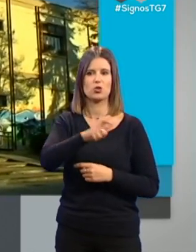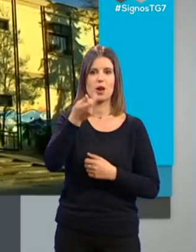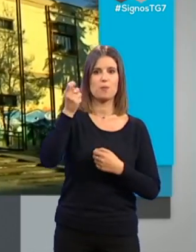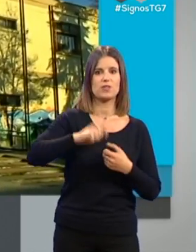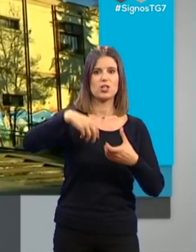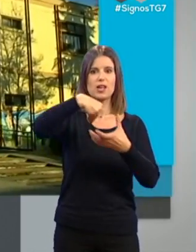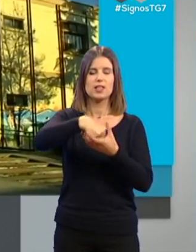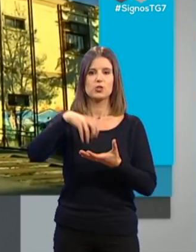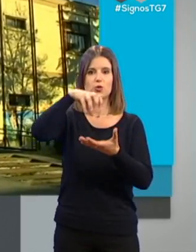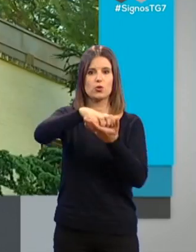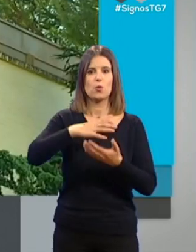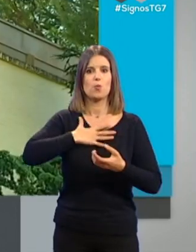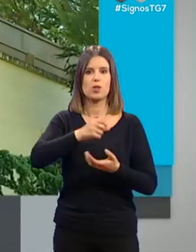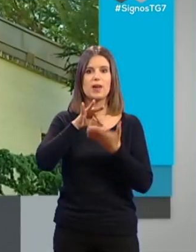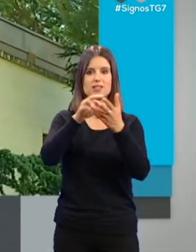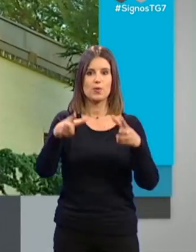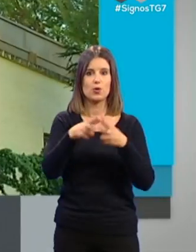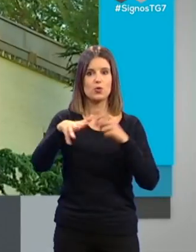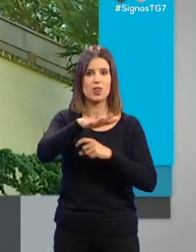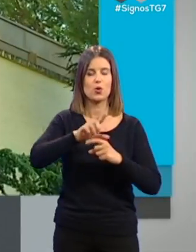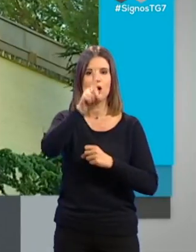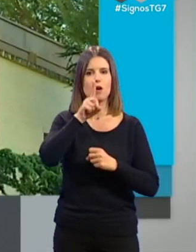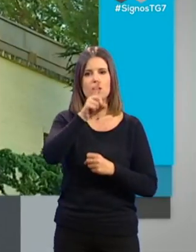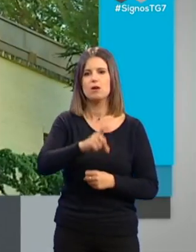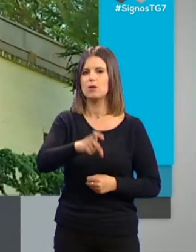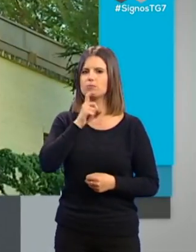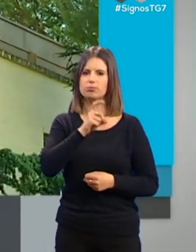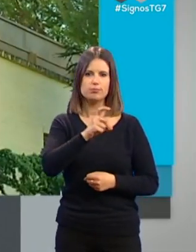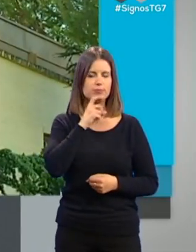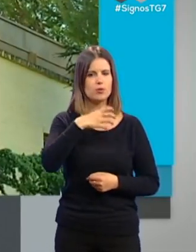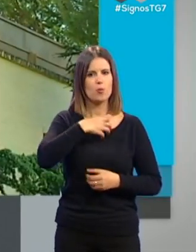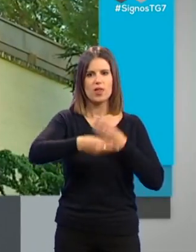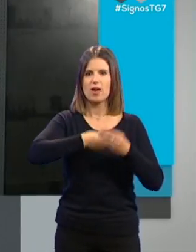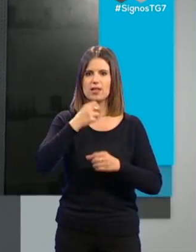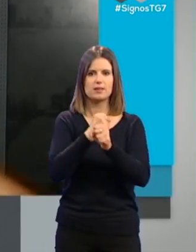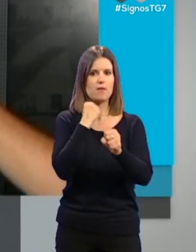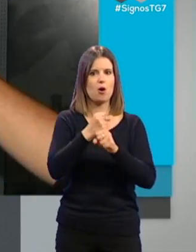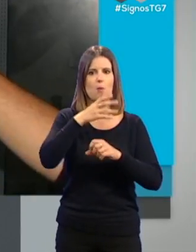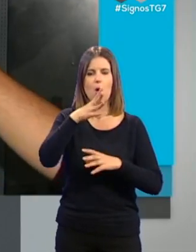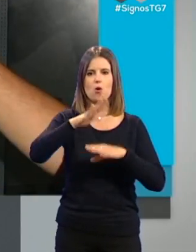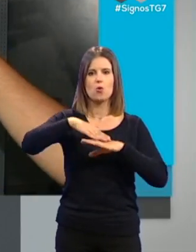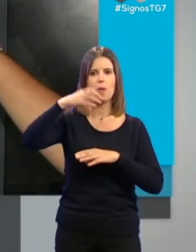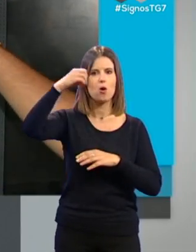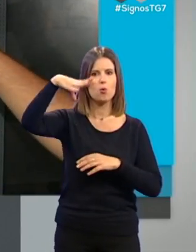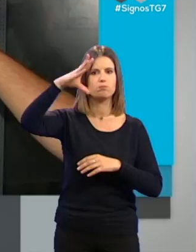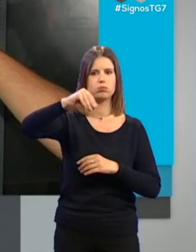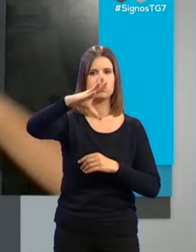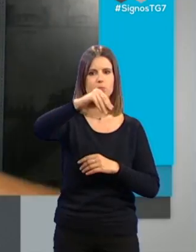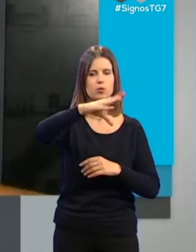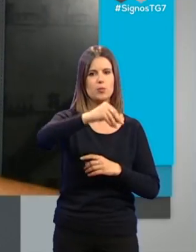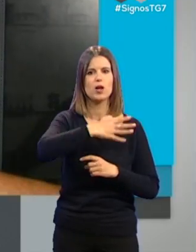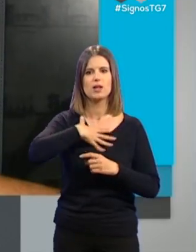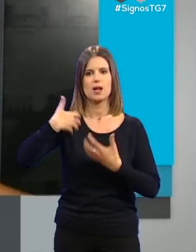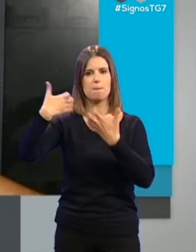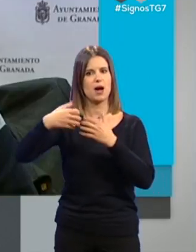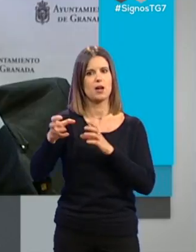Centro Municipal de Servicios Sociales de la zona norte para desarrollar su labor por los cortes de luz, confiando en que se instale un generador